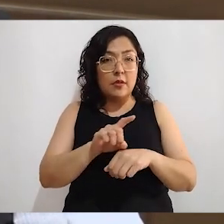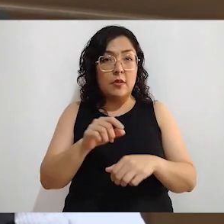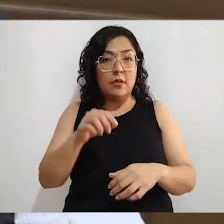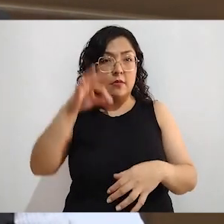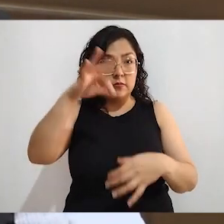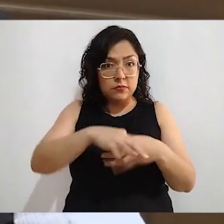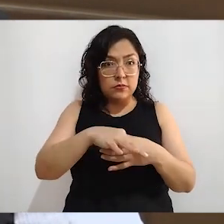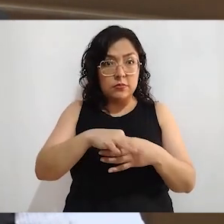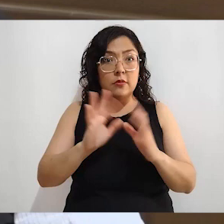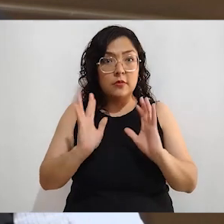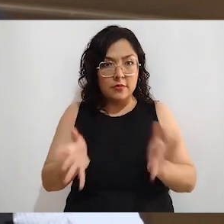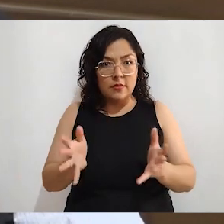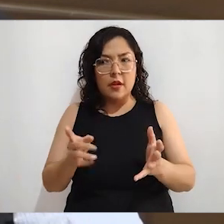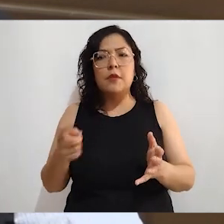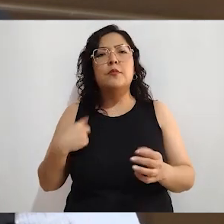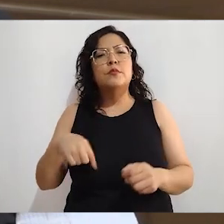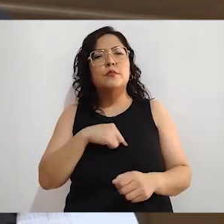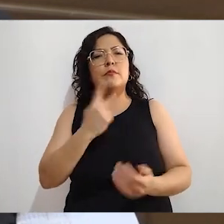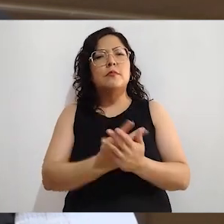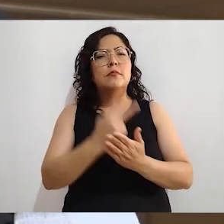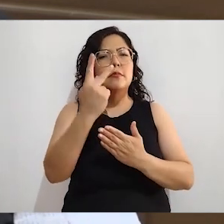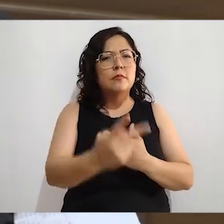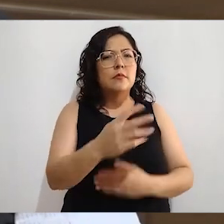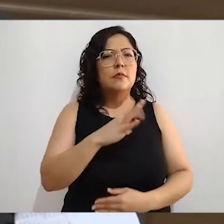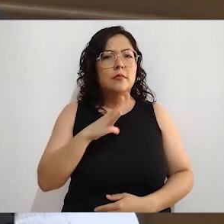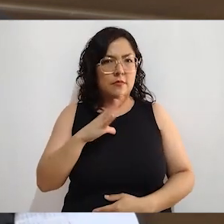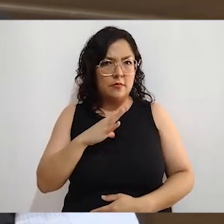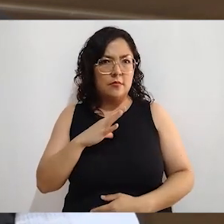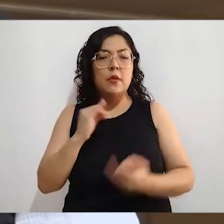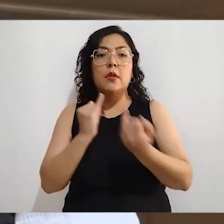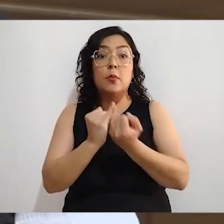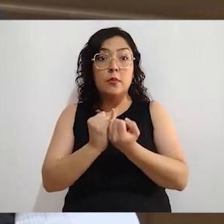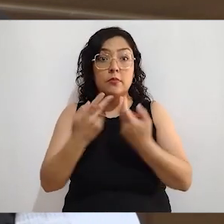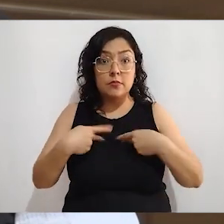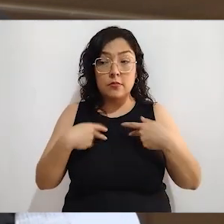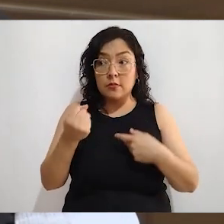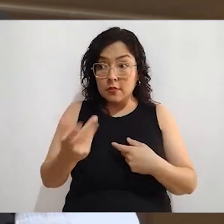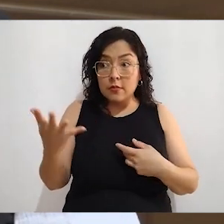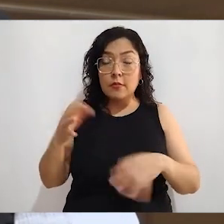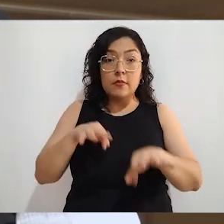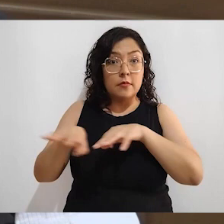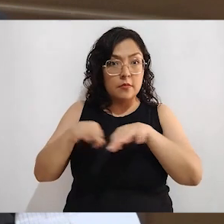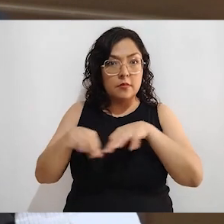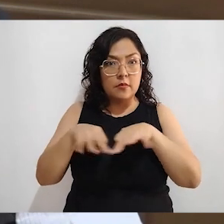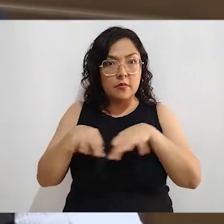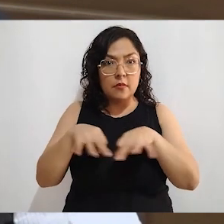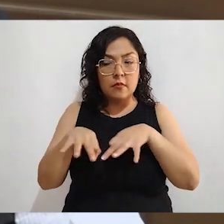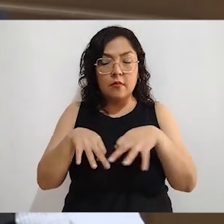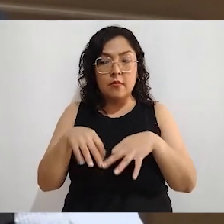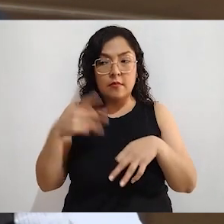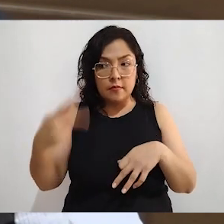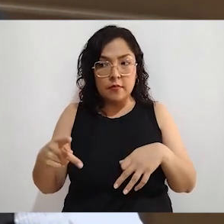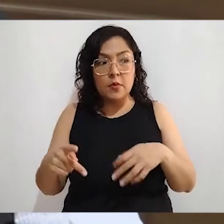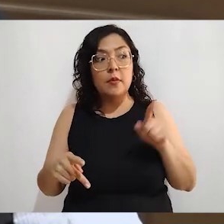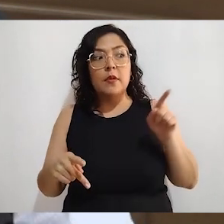supuesto, facilitan también a las y los trabajadores que les correspondió estar en la casilla derivado del sorteo. Y en el